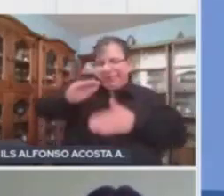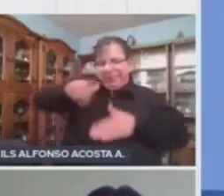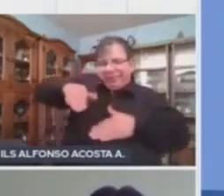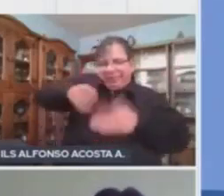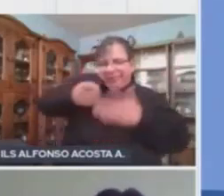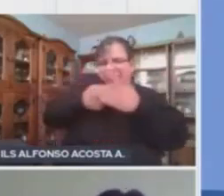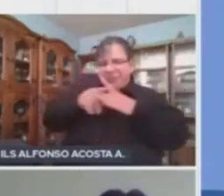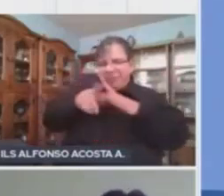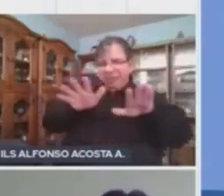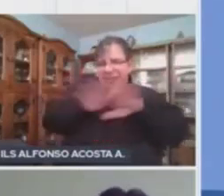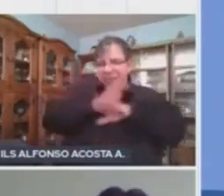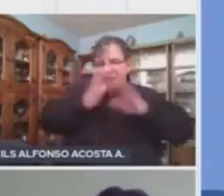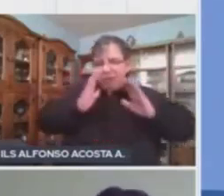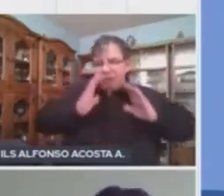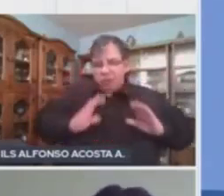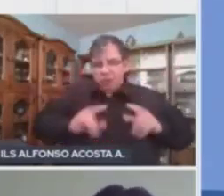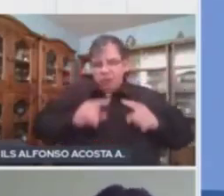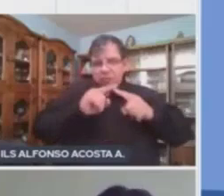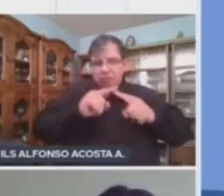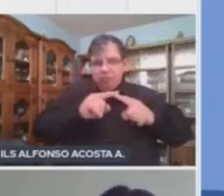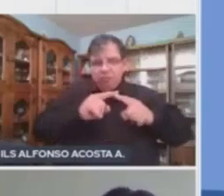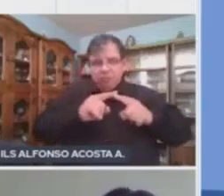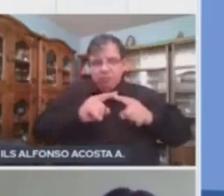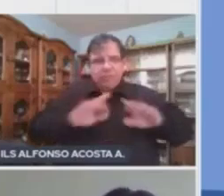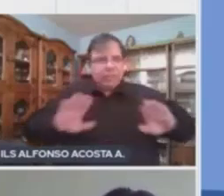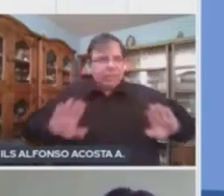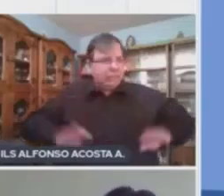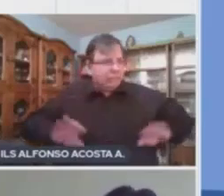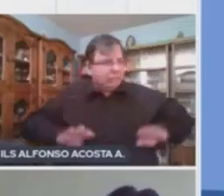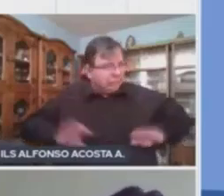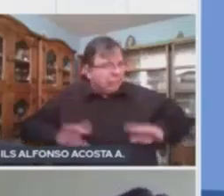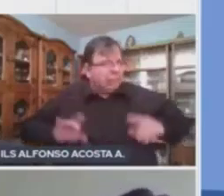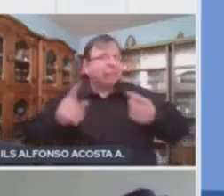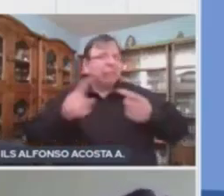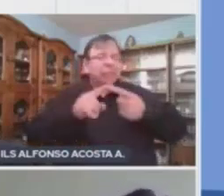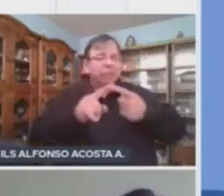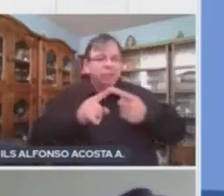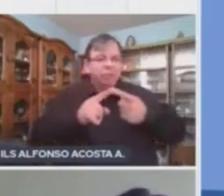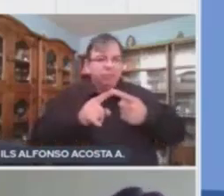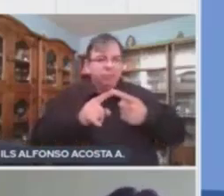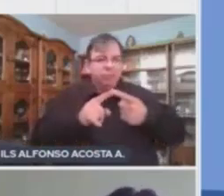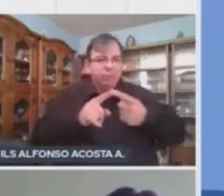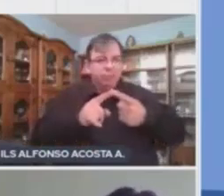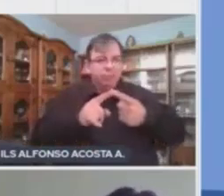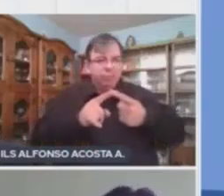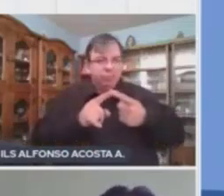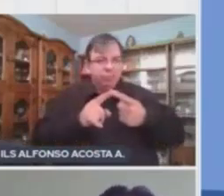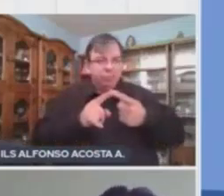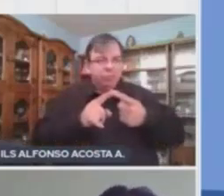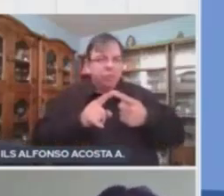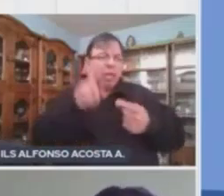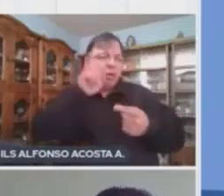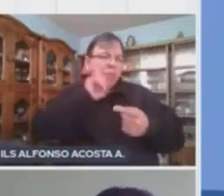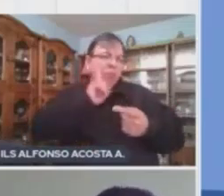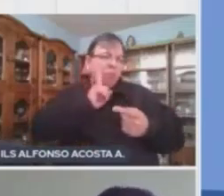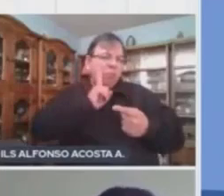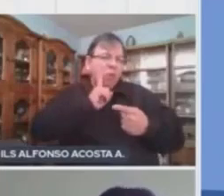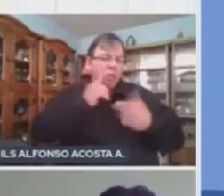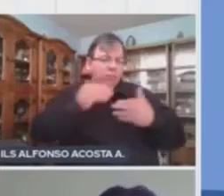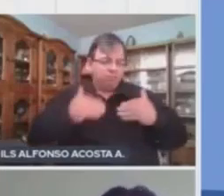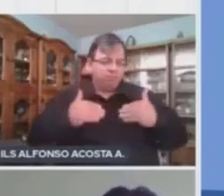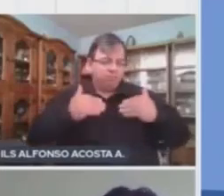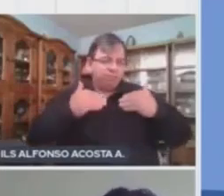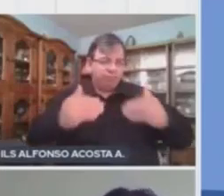que son cambios en el comportamiento emocional, desarrollo de los pechos o glándulas mamarias,